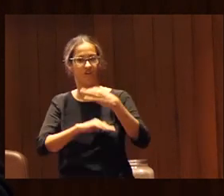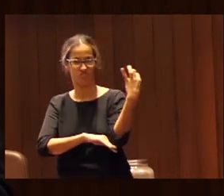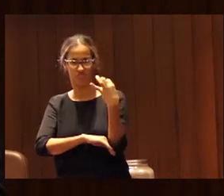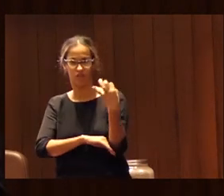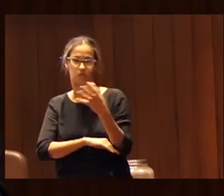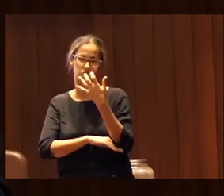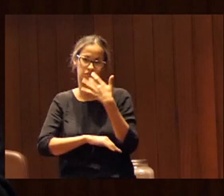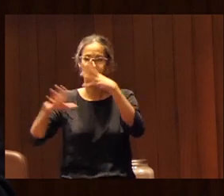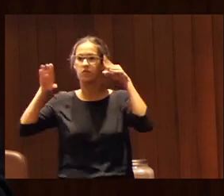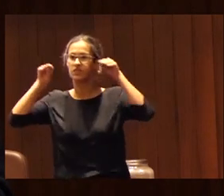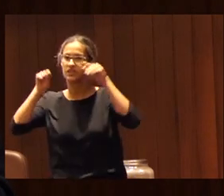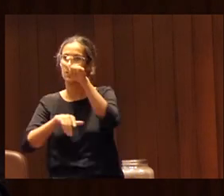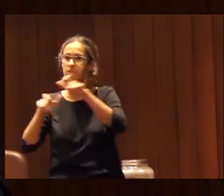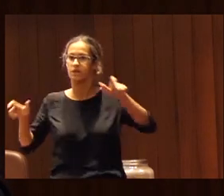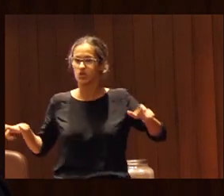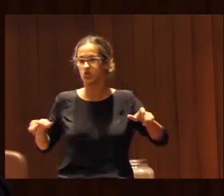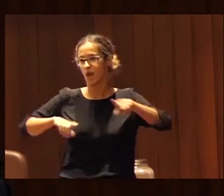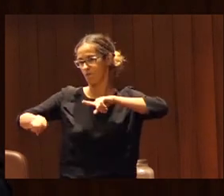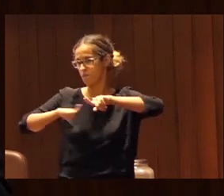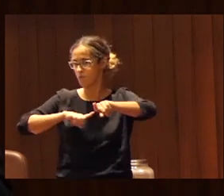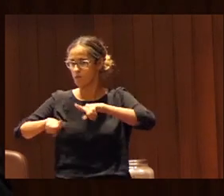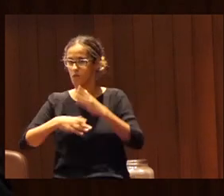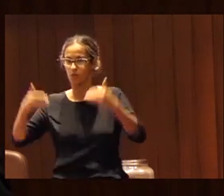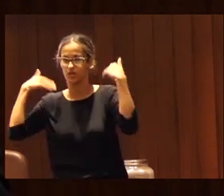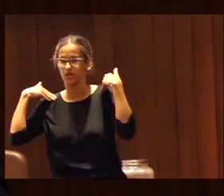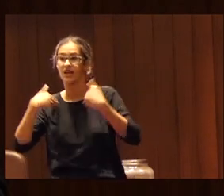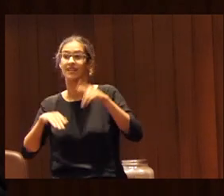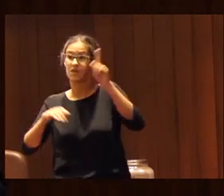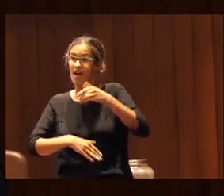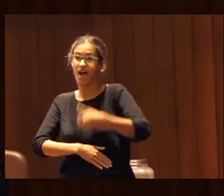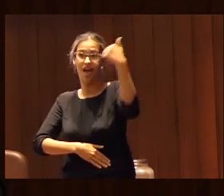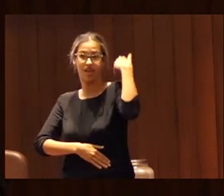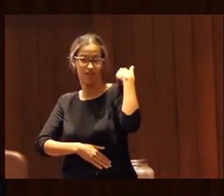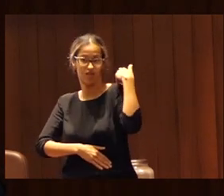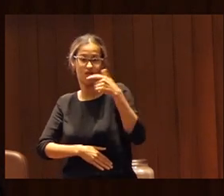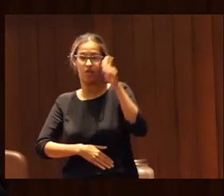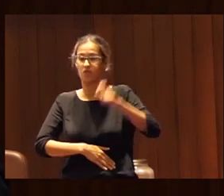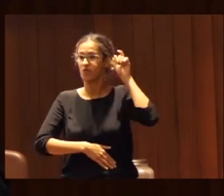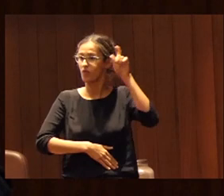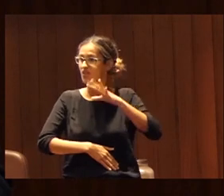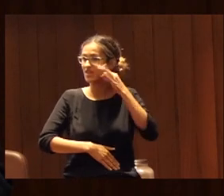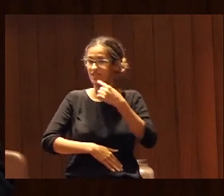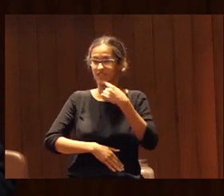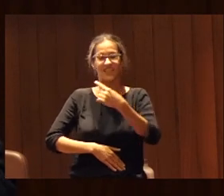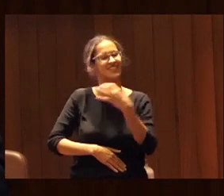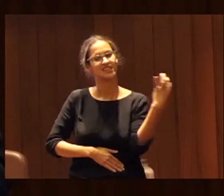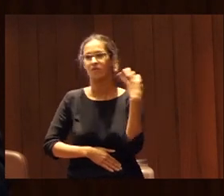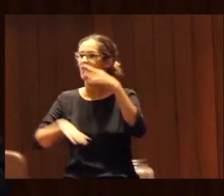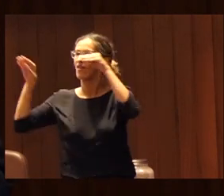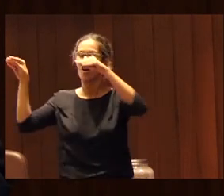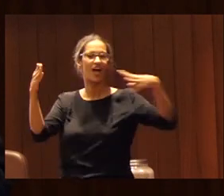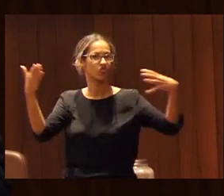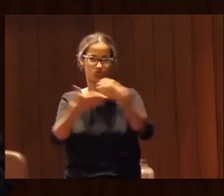formación del monitorado una de las claves ayer también lo decía la profesora Lecumberri hay que formar a todo el monitorado y hay que